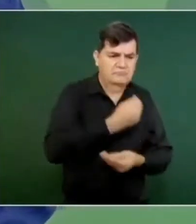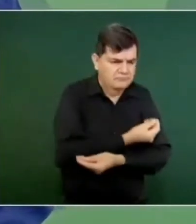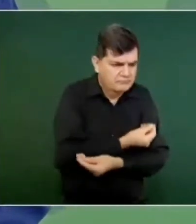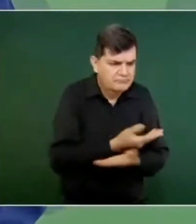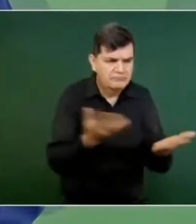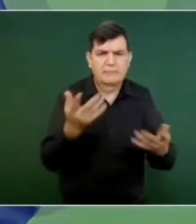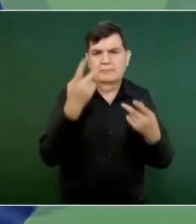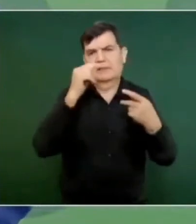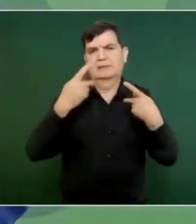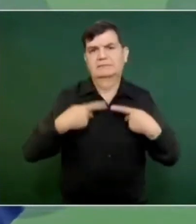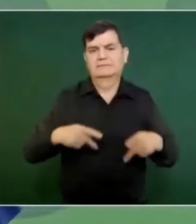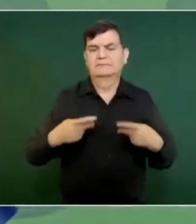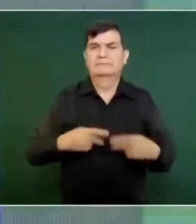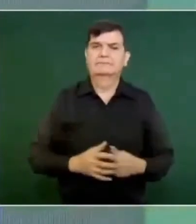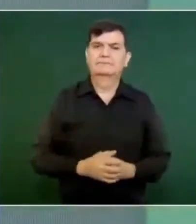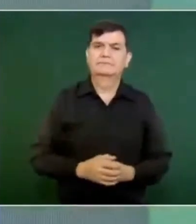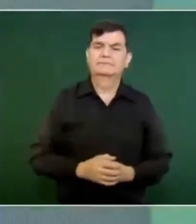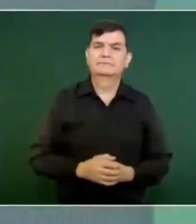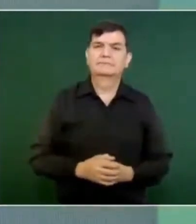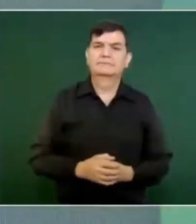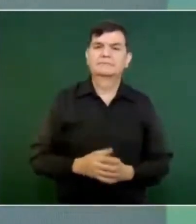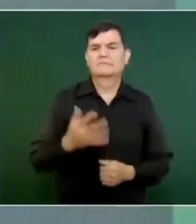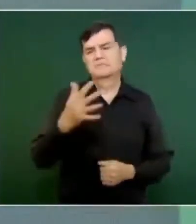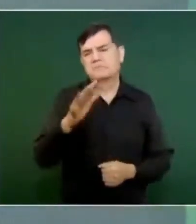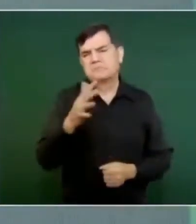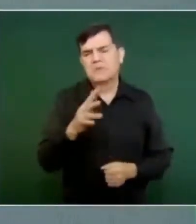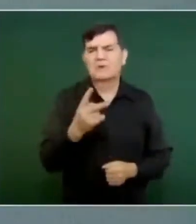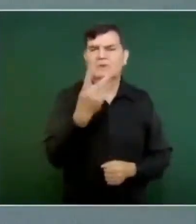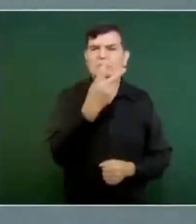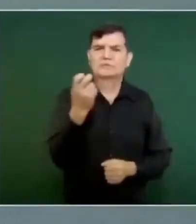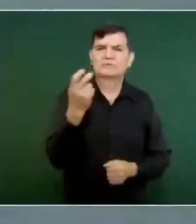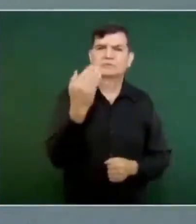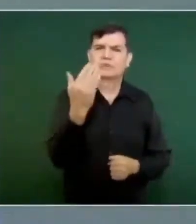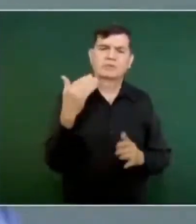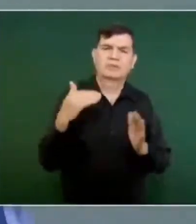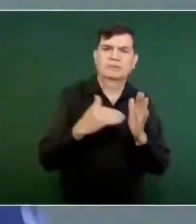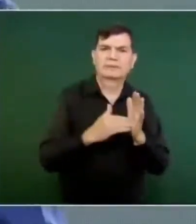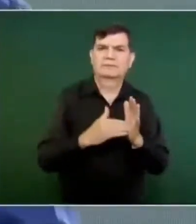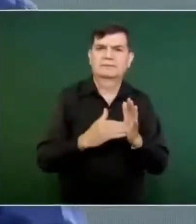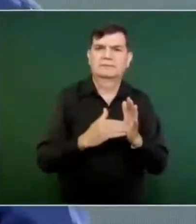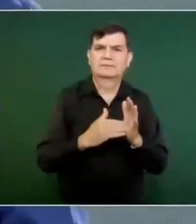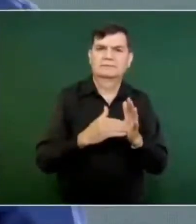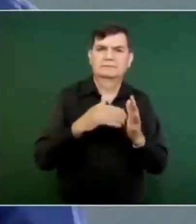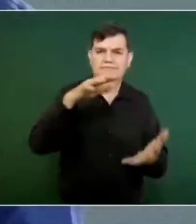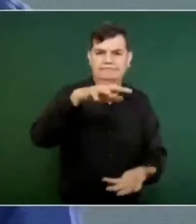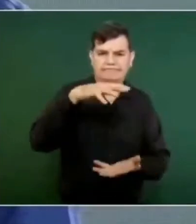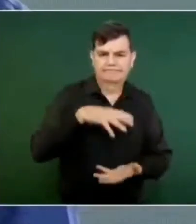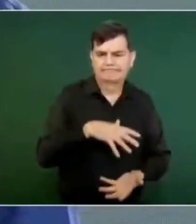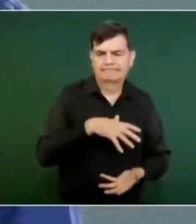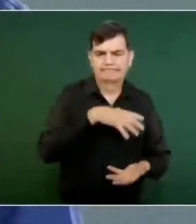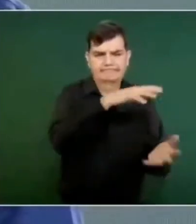alrededor también de 250 mil paquetes,